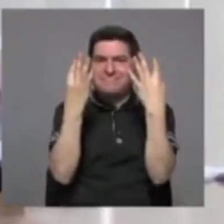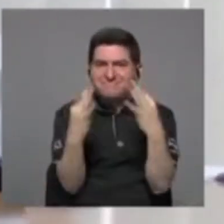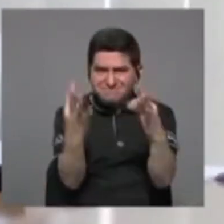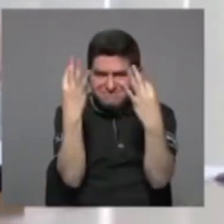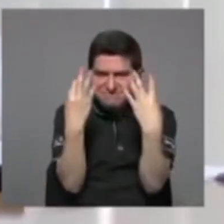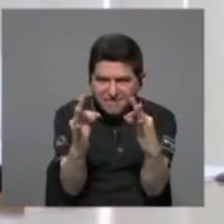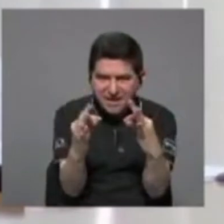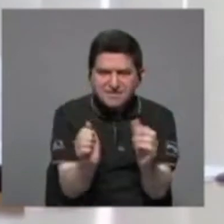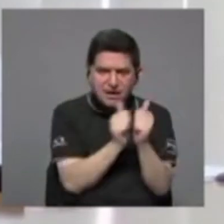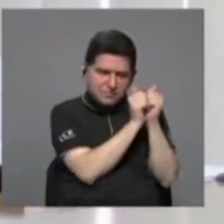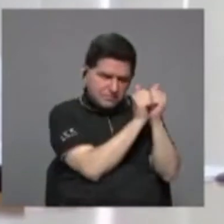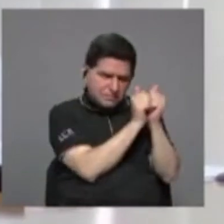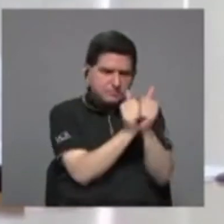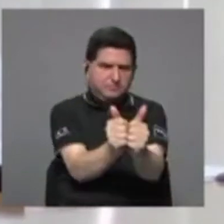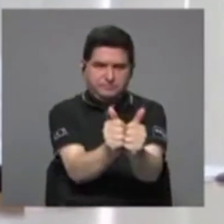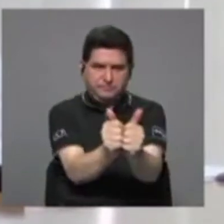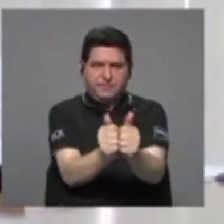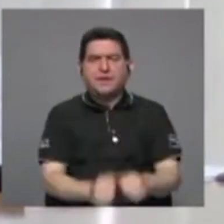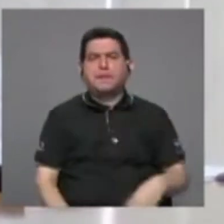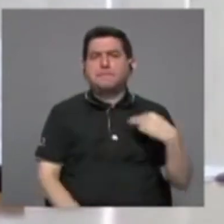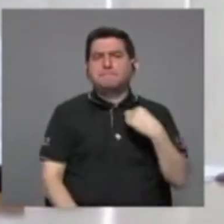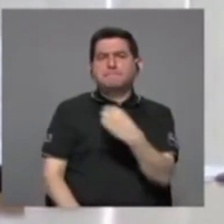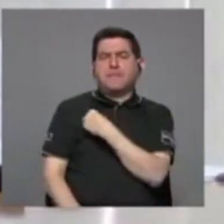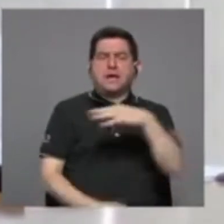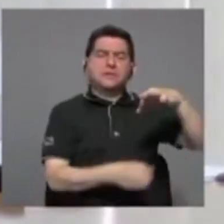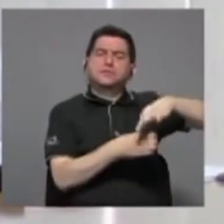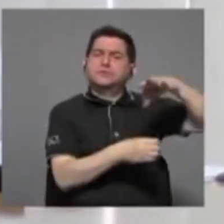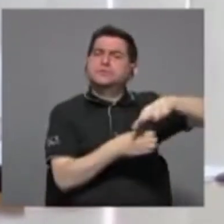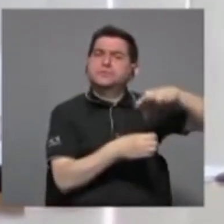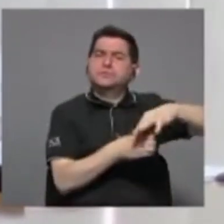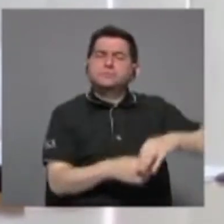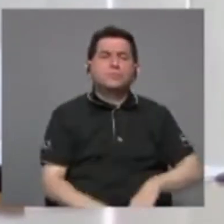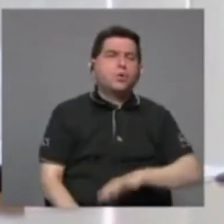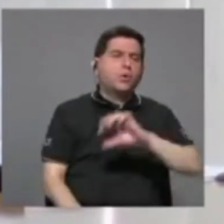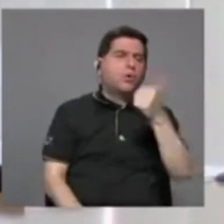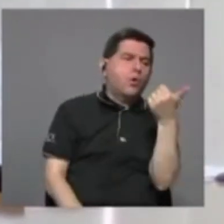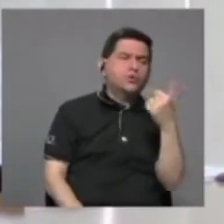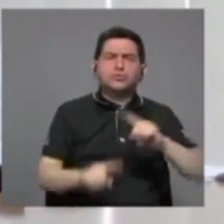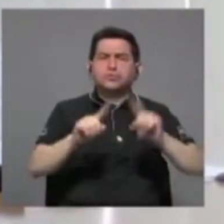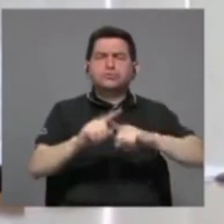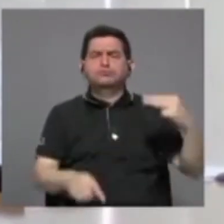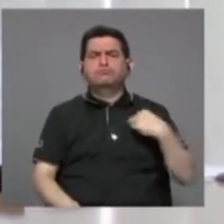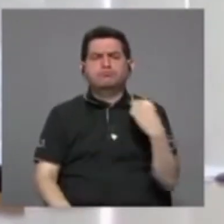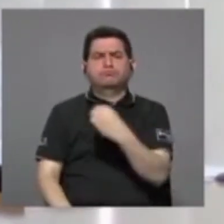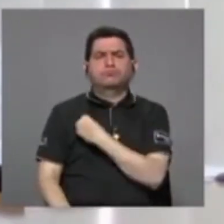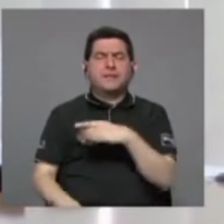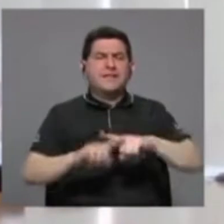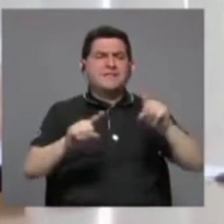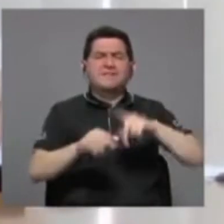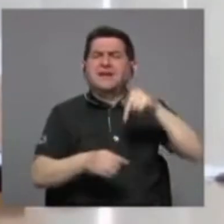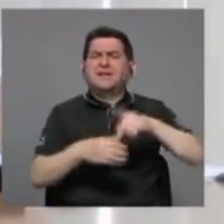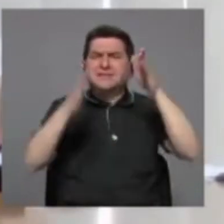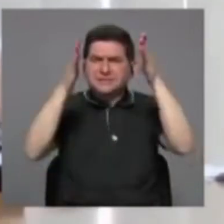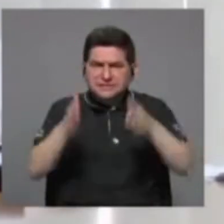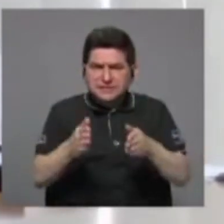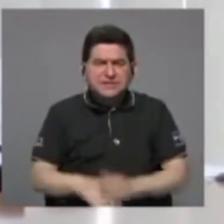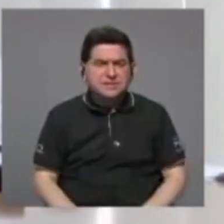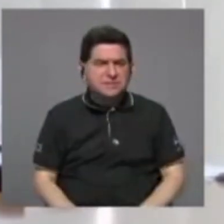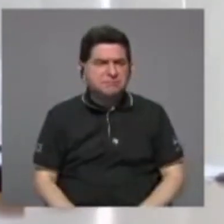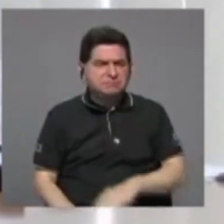acompañando a los ministerios de agricultura y otros ministerios, a otros actores para